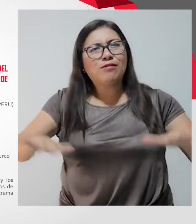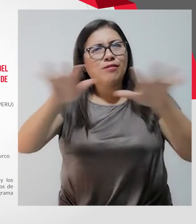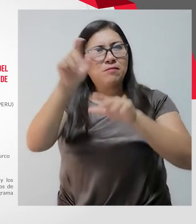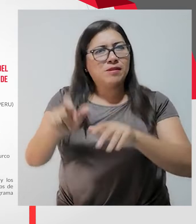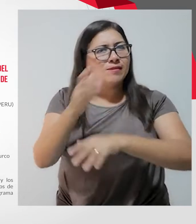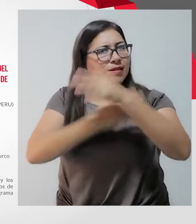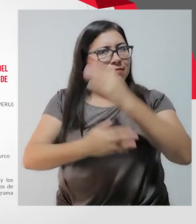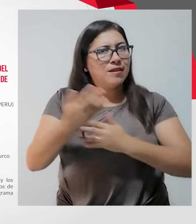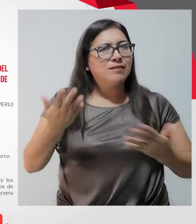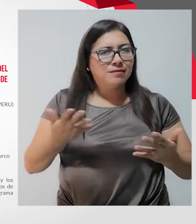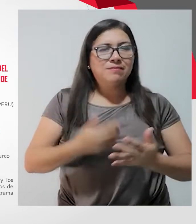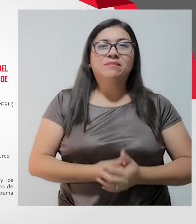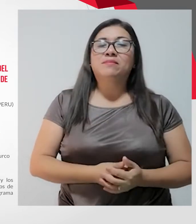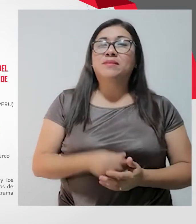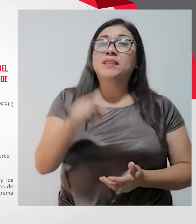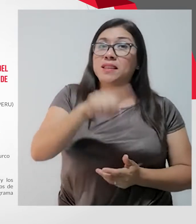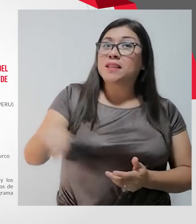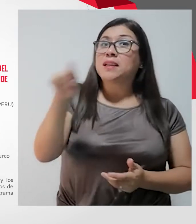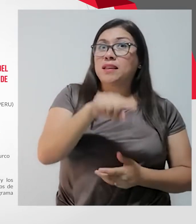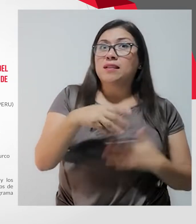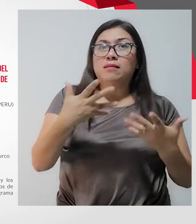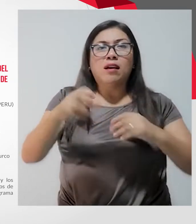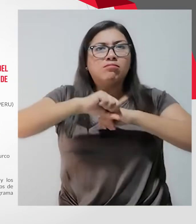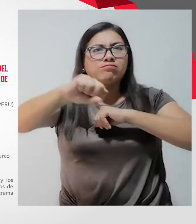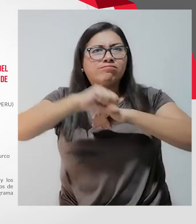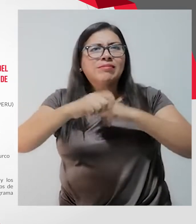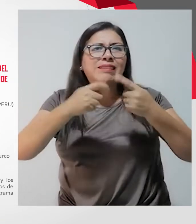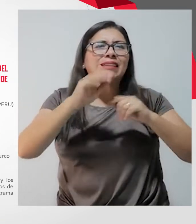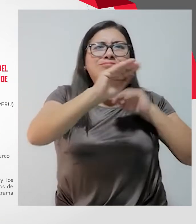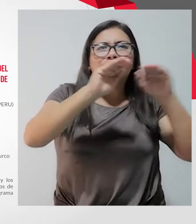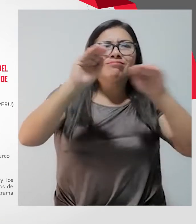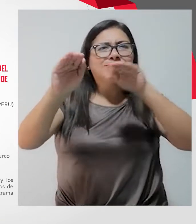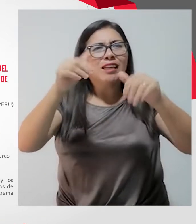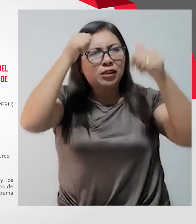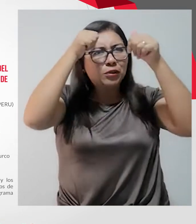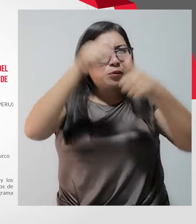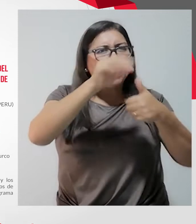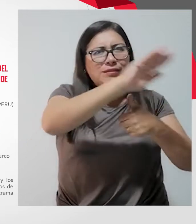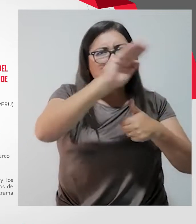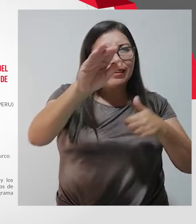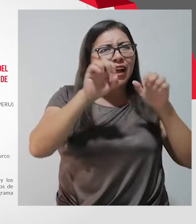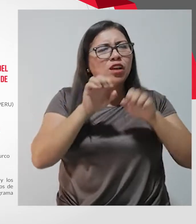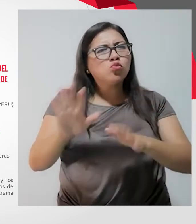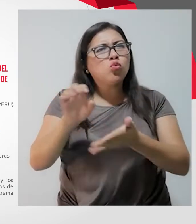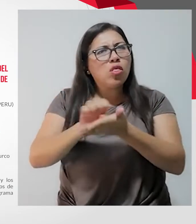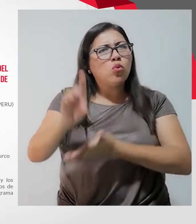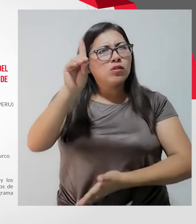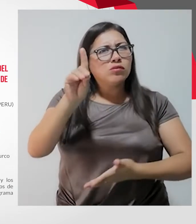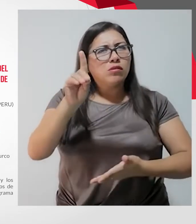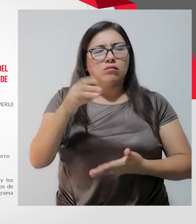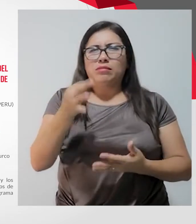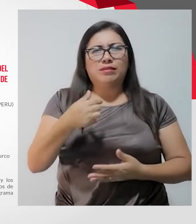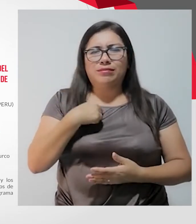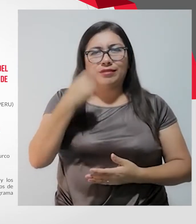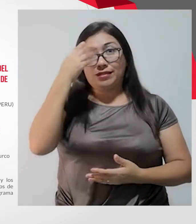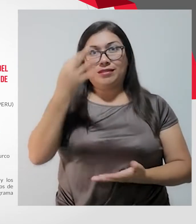personas con discapacidad. Ellos están haciendo una campaña para que la gente recuerde la educación. No puedo creer,